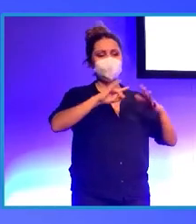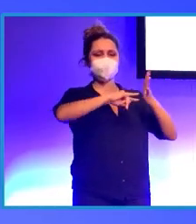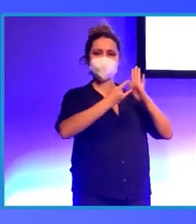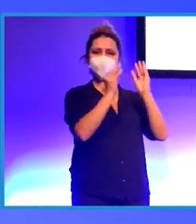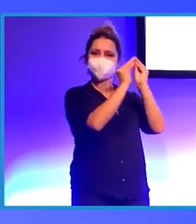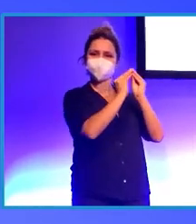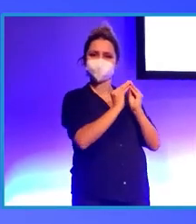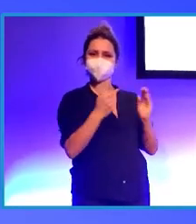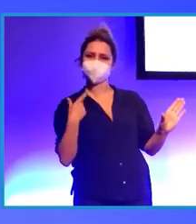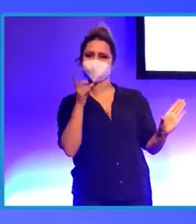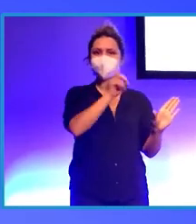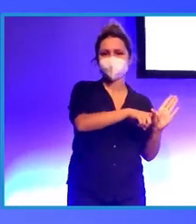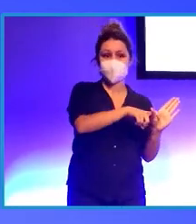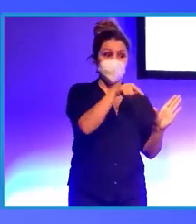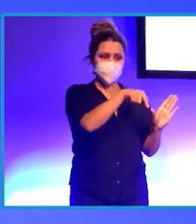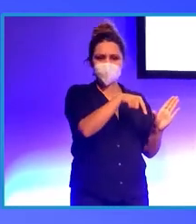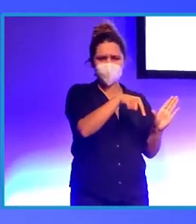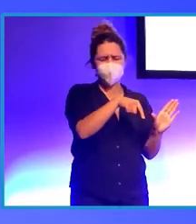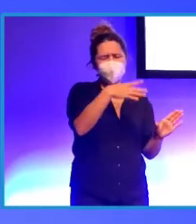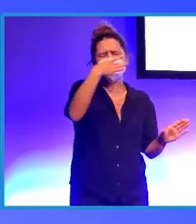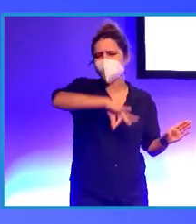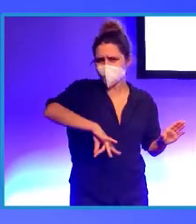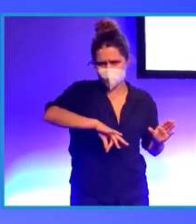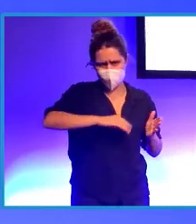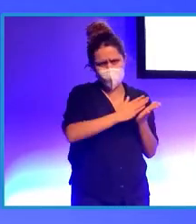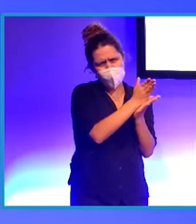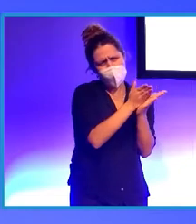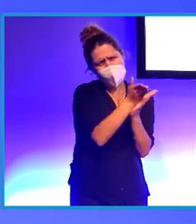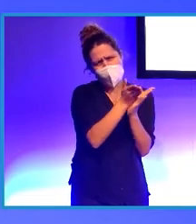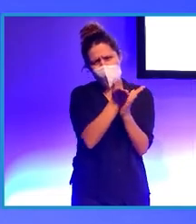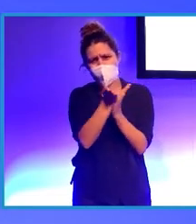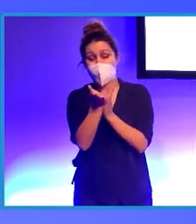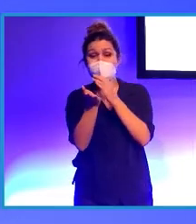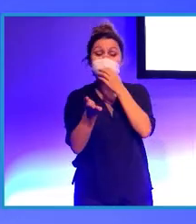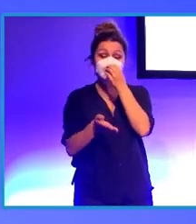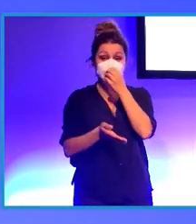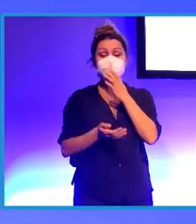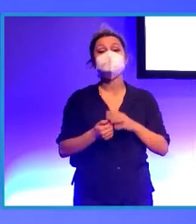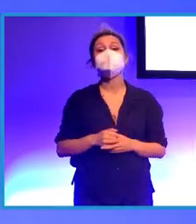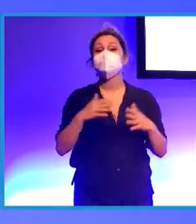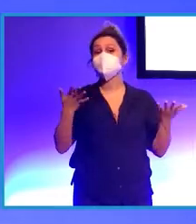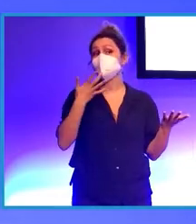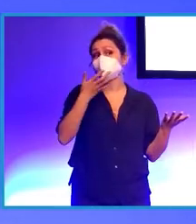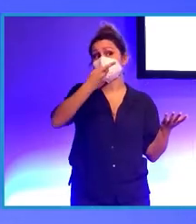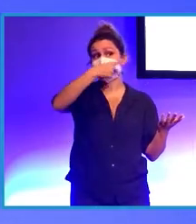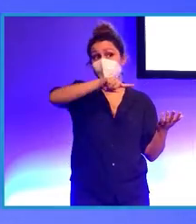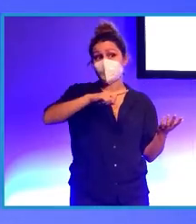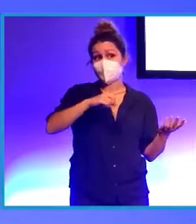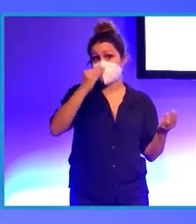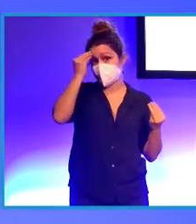tiene tantas posibilidades que es impresionante. Entonces, si les parece, vamos a dar paso a un vídeo